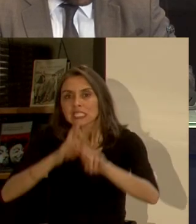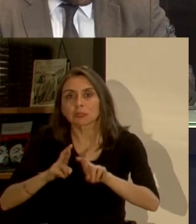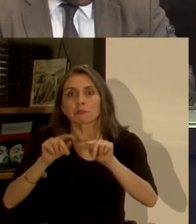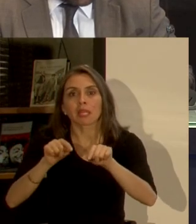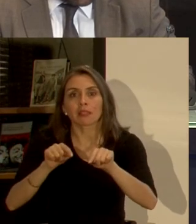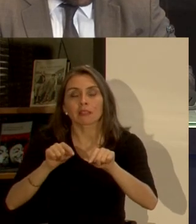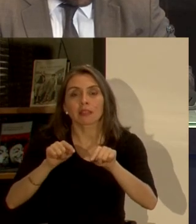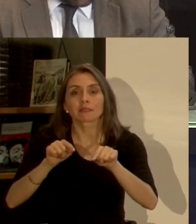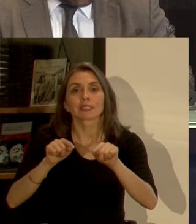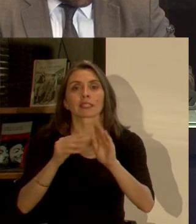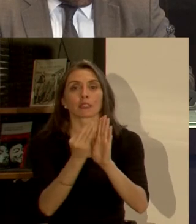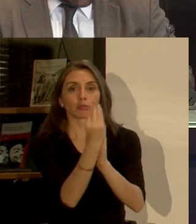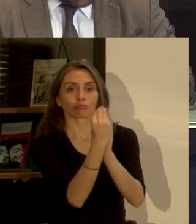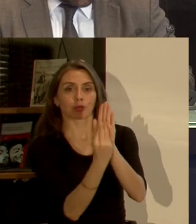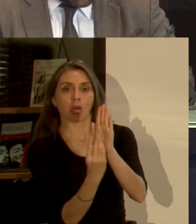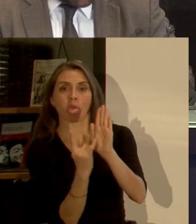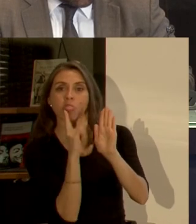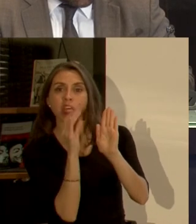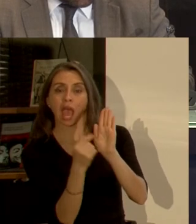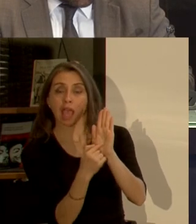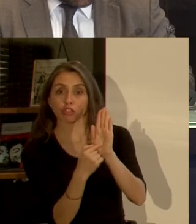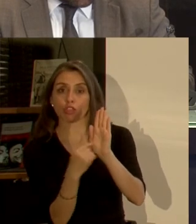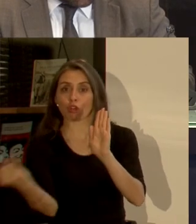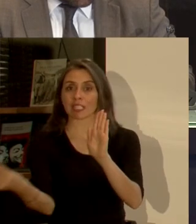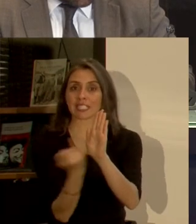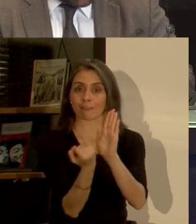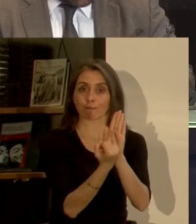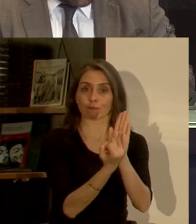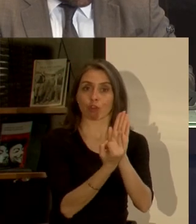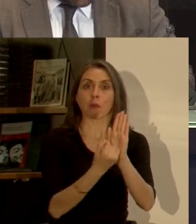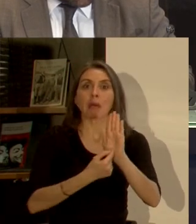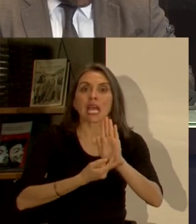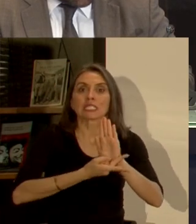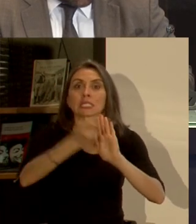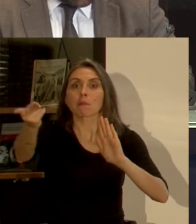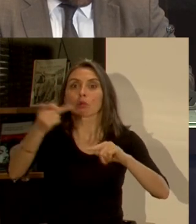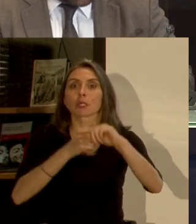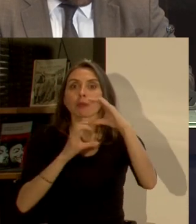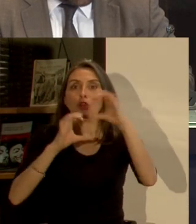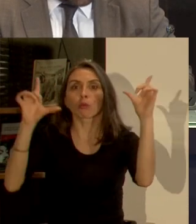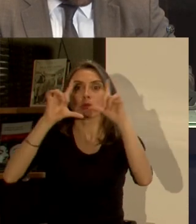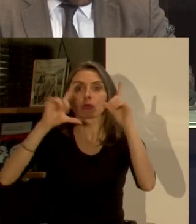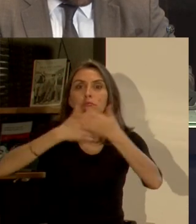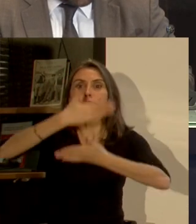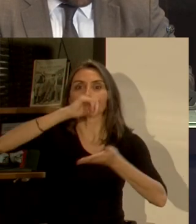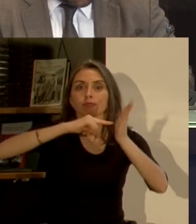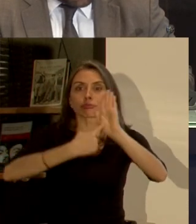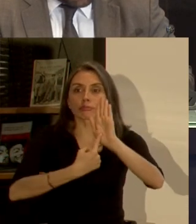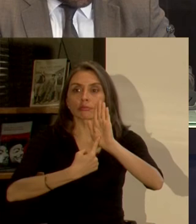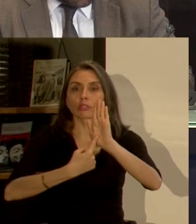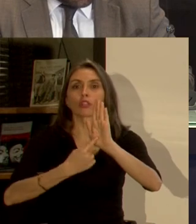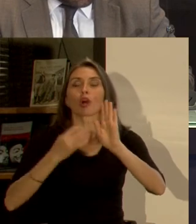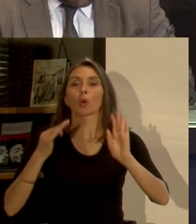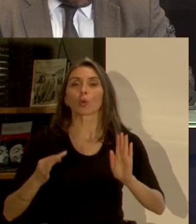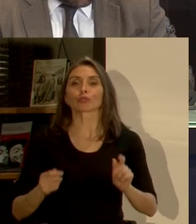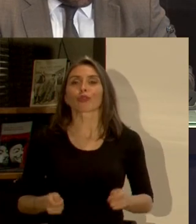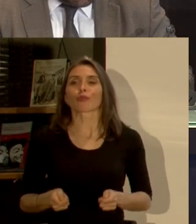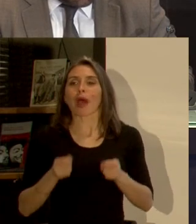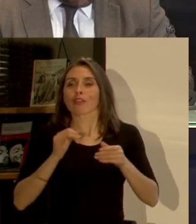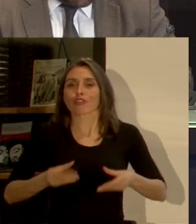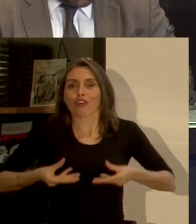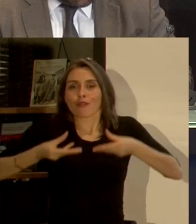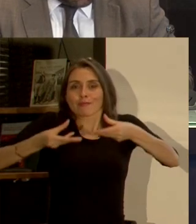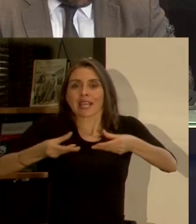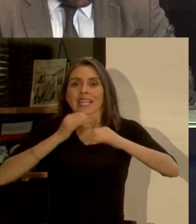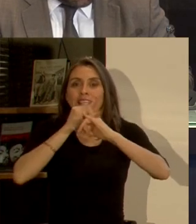entonces los presentan los medios de comunicación en el día que eso se presenta a los